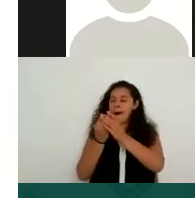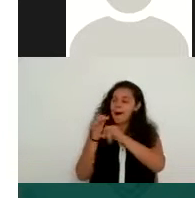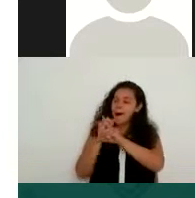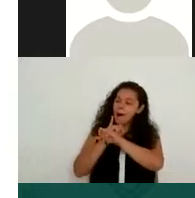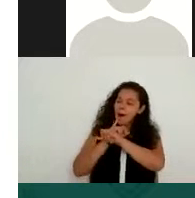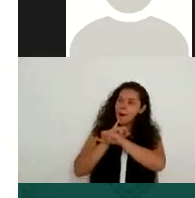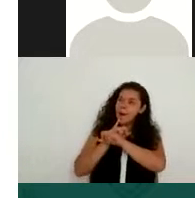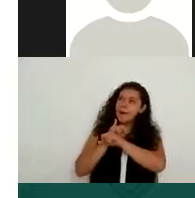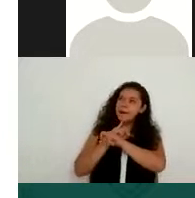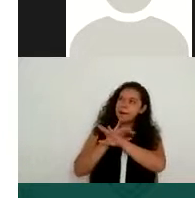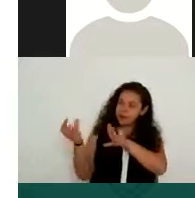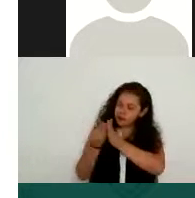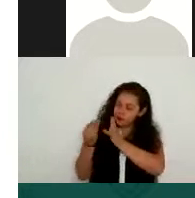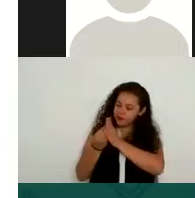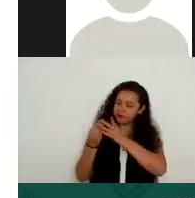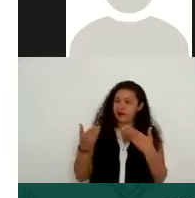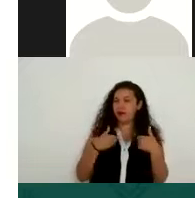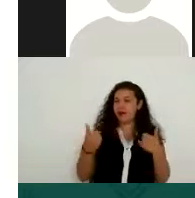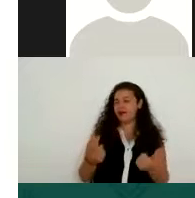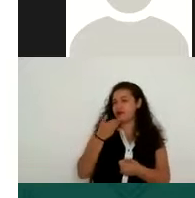También tomando en consideración sus amables comentarios.